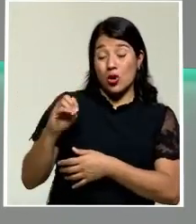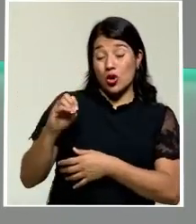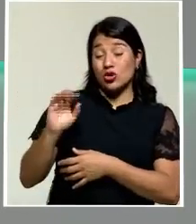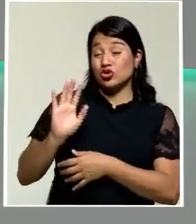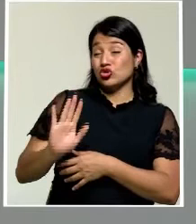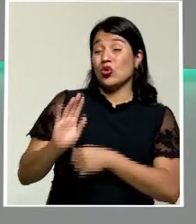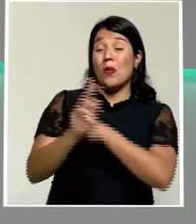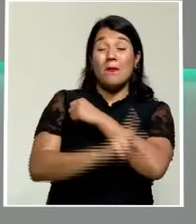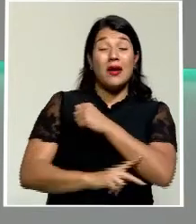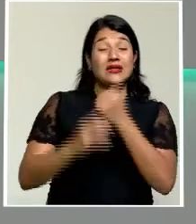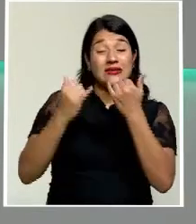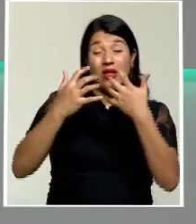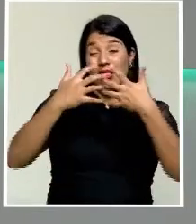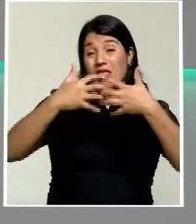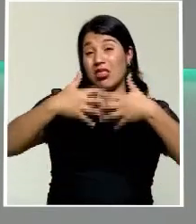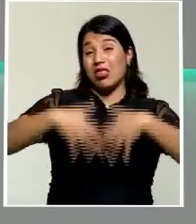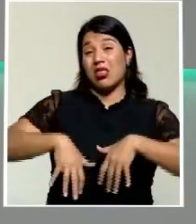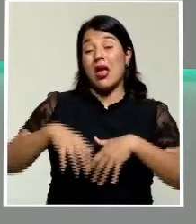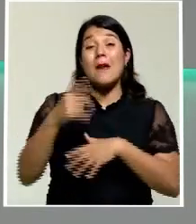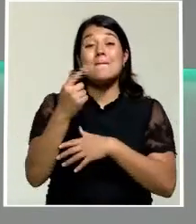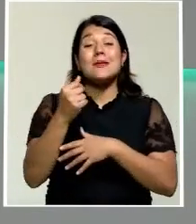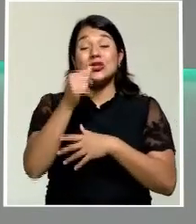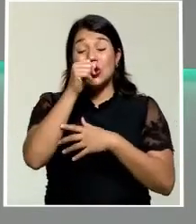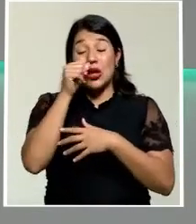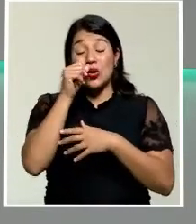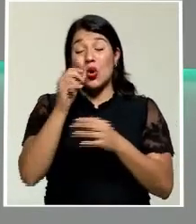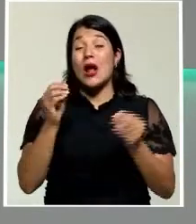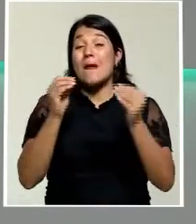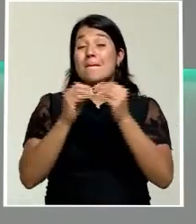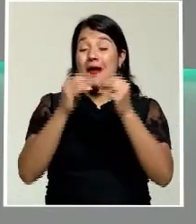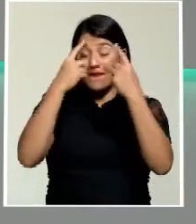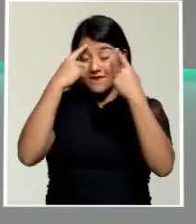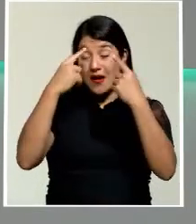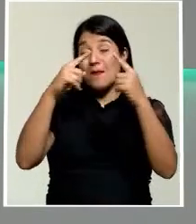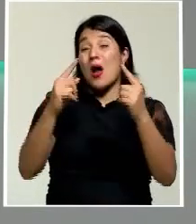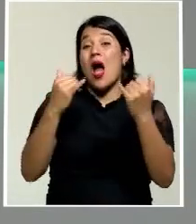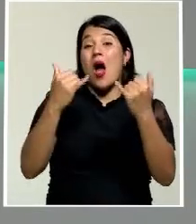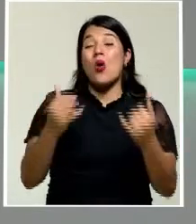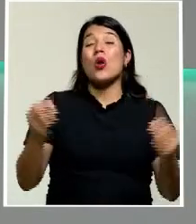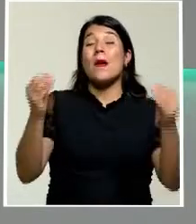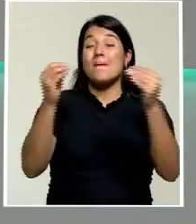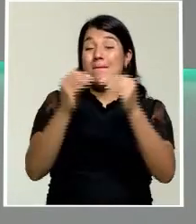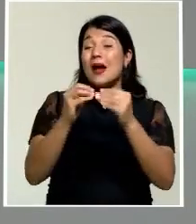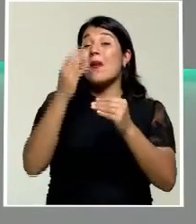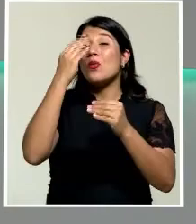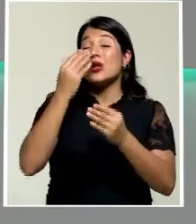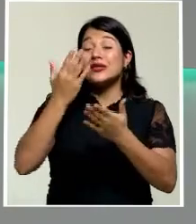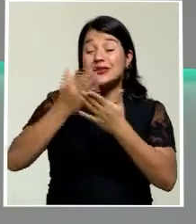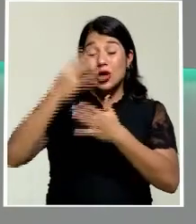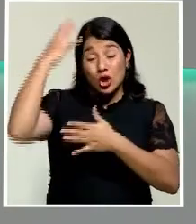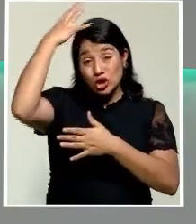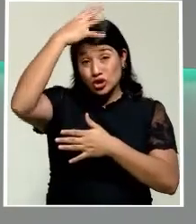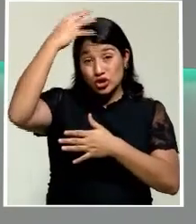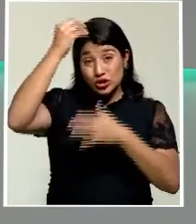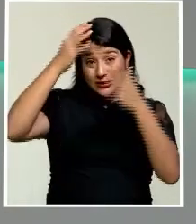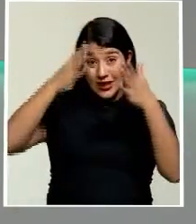en la miseria. El precio de su droga más famosa se disparó tras el retorno de los talibanes al poder.